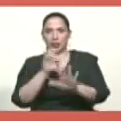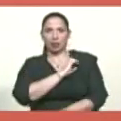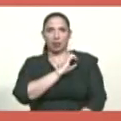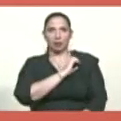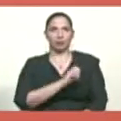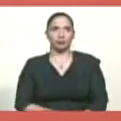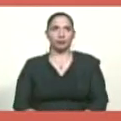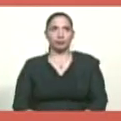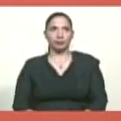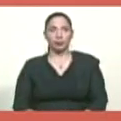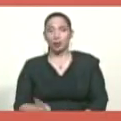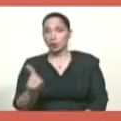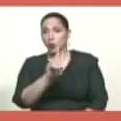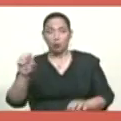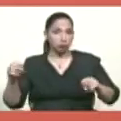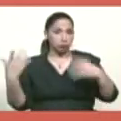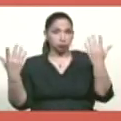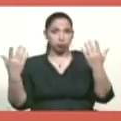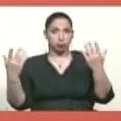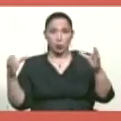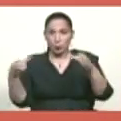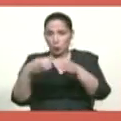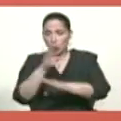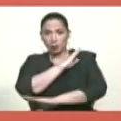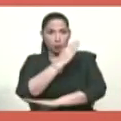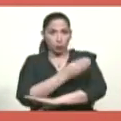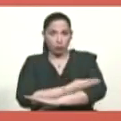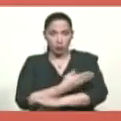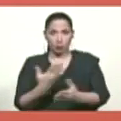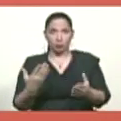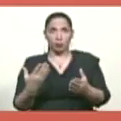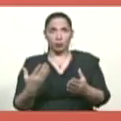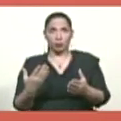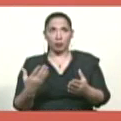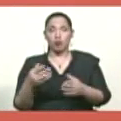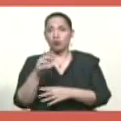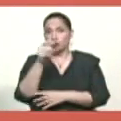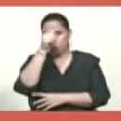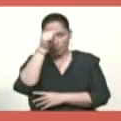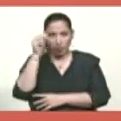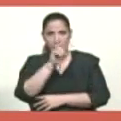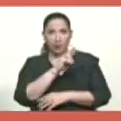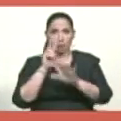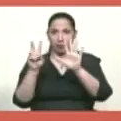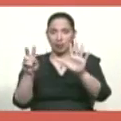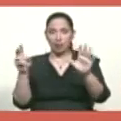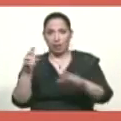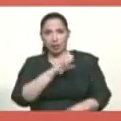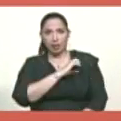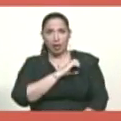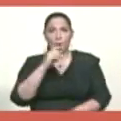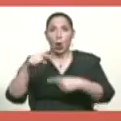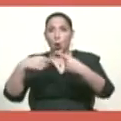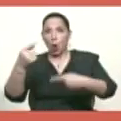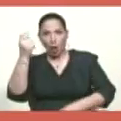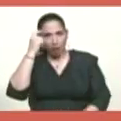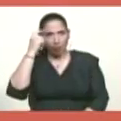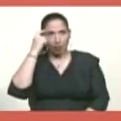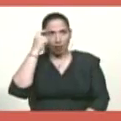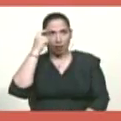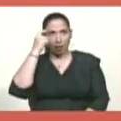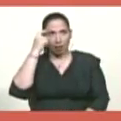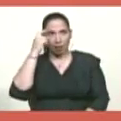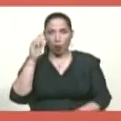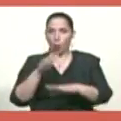Si no lograban reunir la fuerza para el domingo 27 de enero, las otras fechas previstas para los golpes de Estado correspondían al jueves